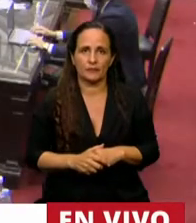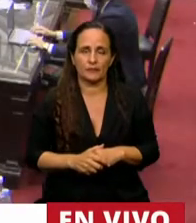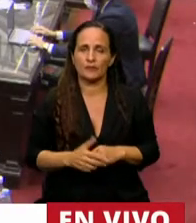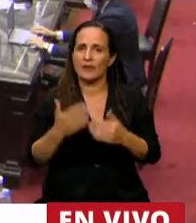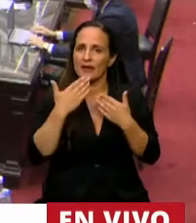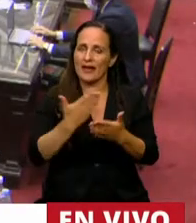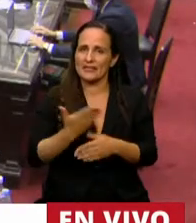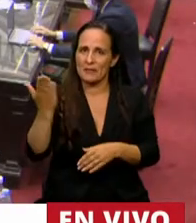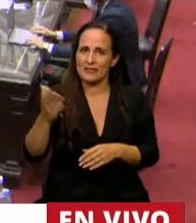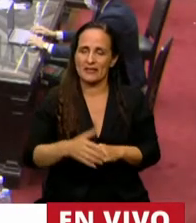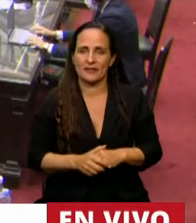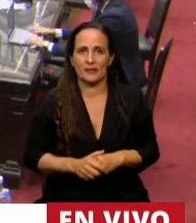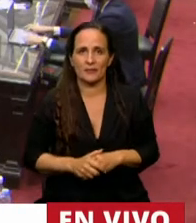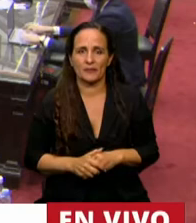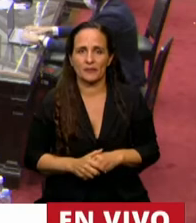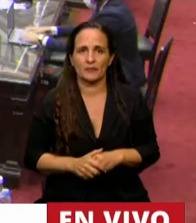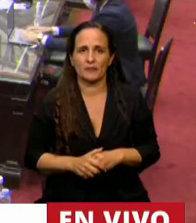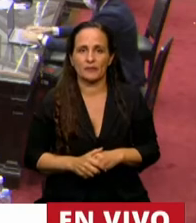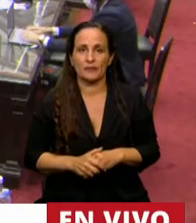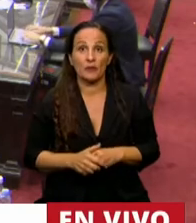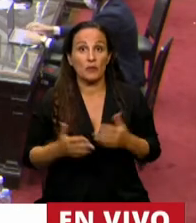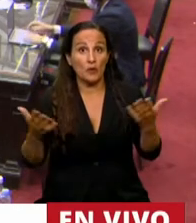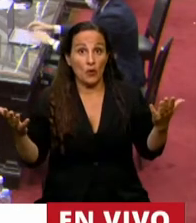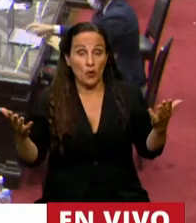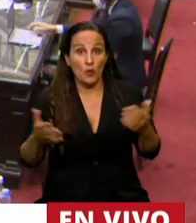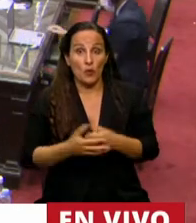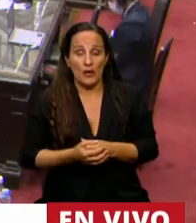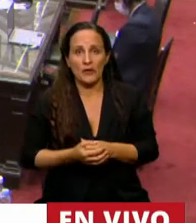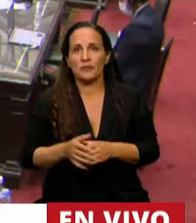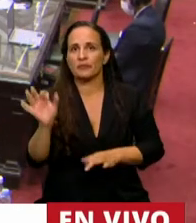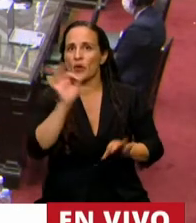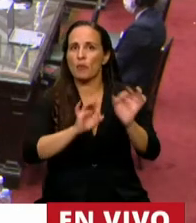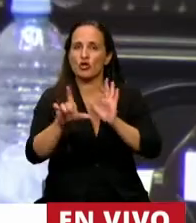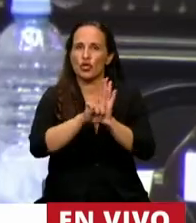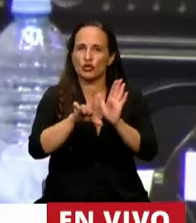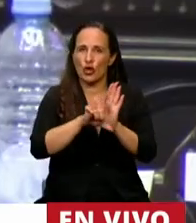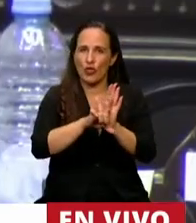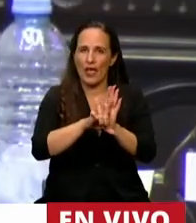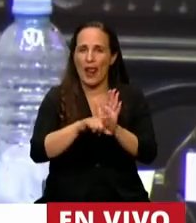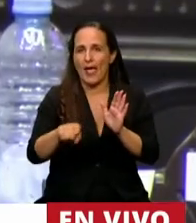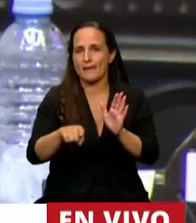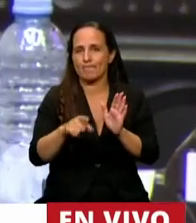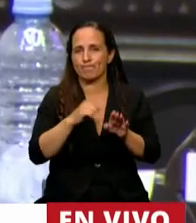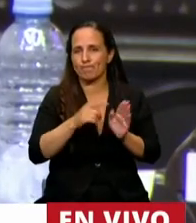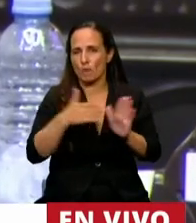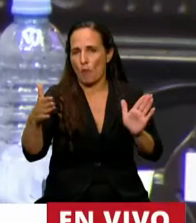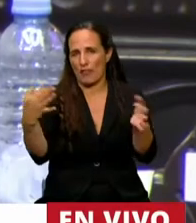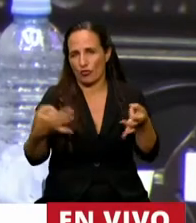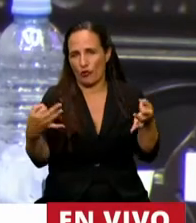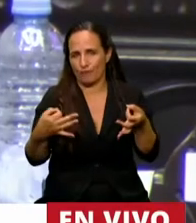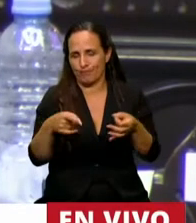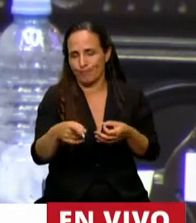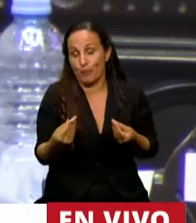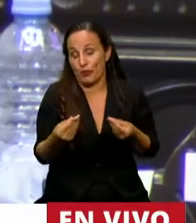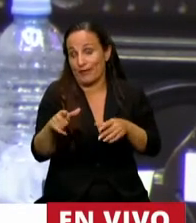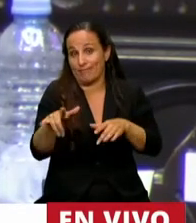Gracias, señor Presidente. Bueno, viene a nuestro tratamiento un proyecto de ley que viene en tiempo oportuno en el sentido de que la Argentina está